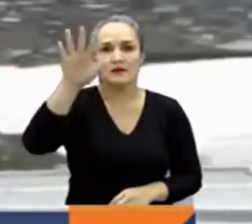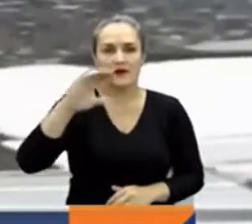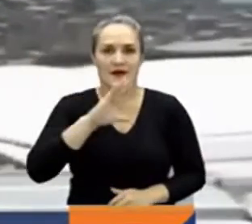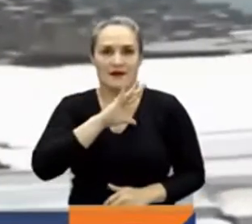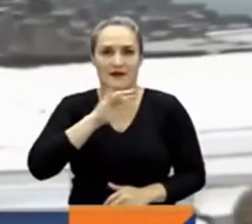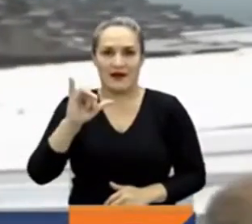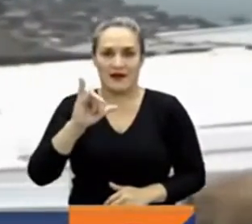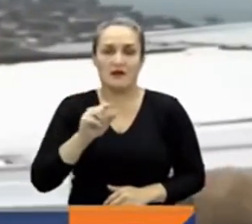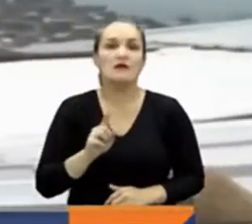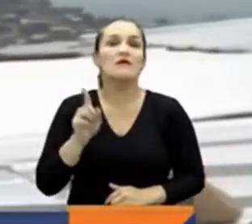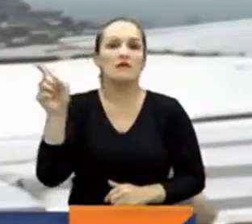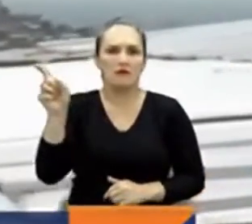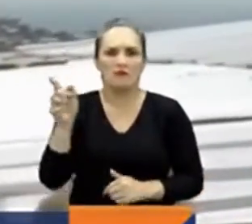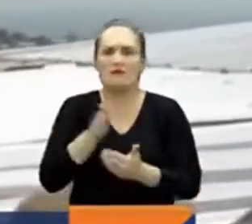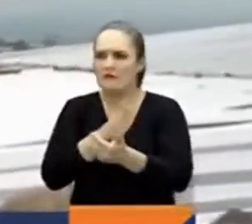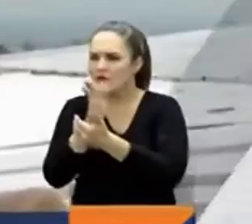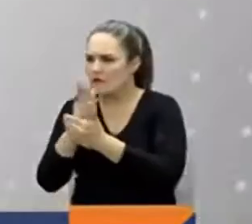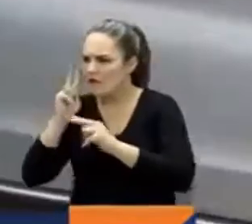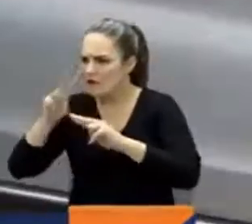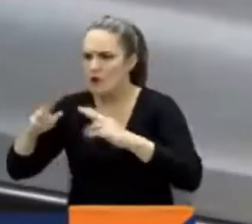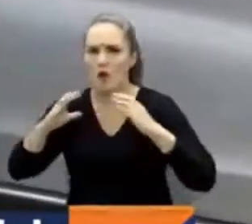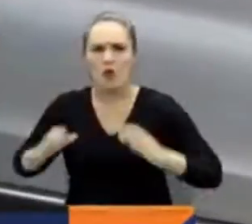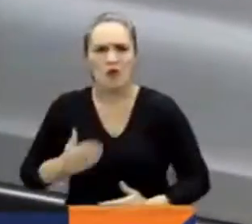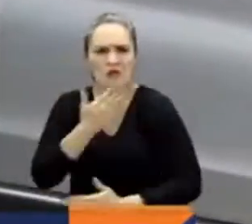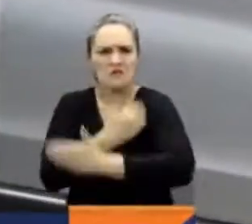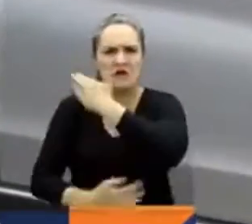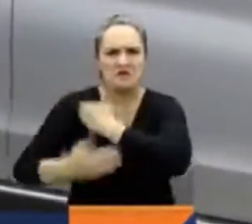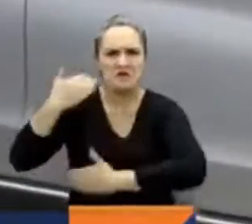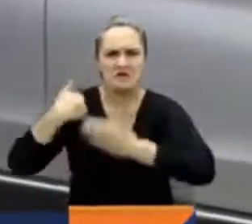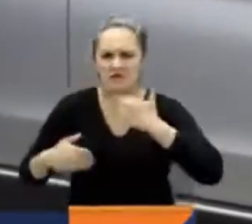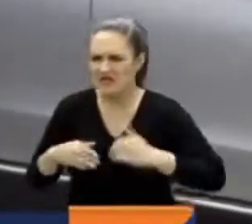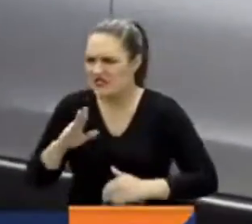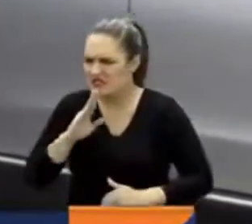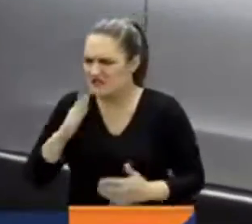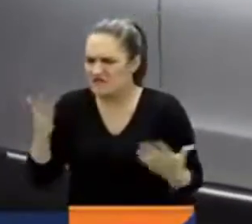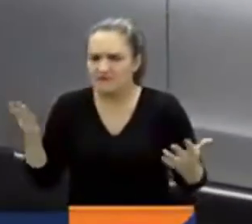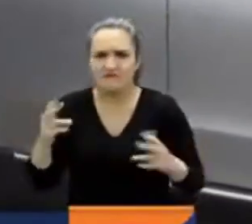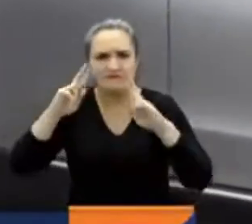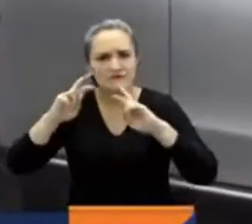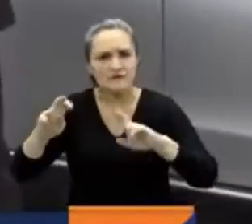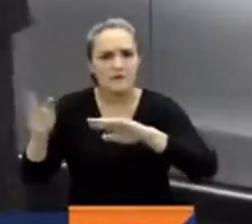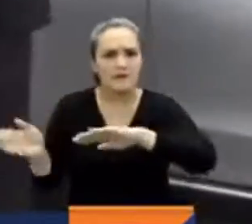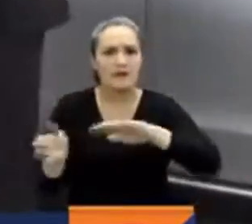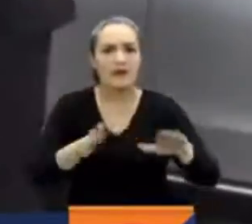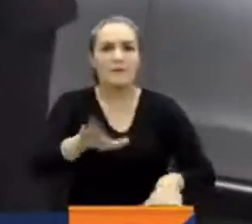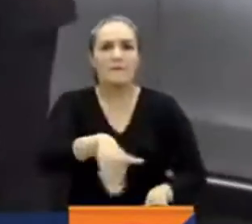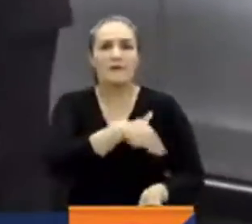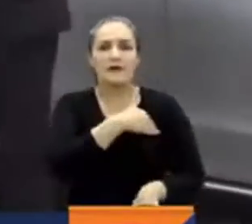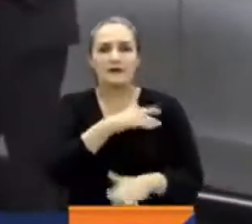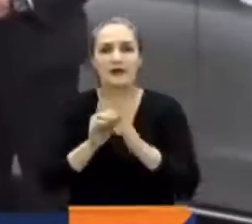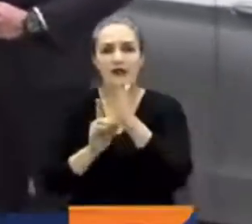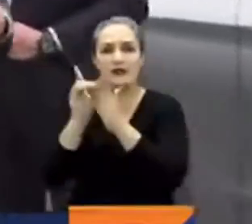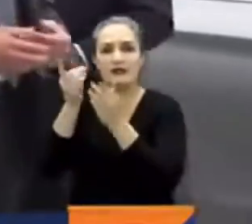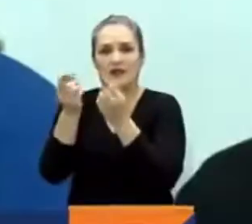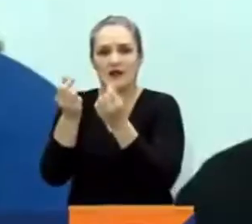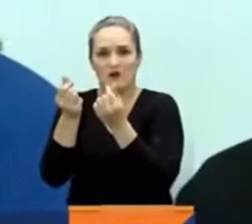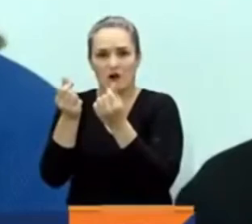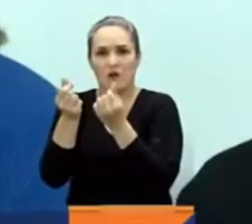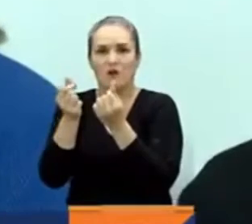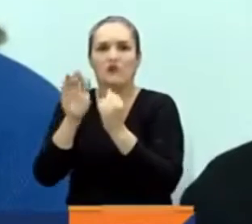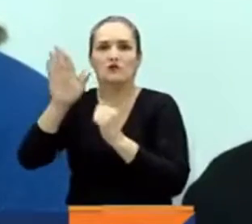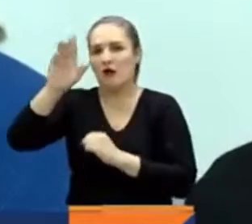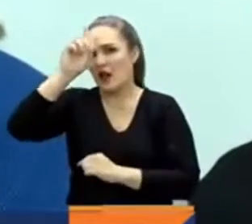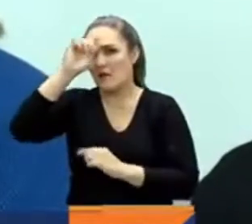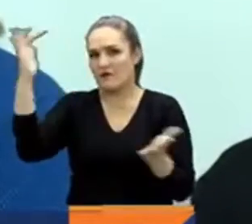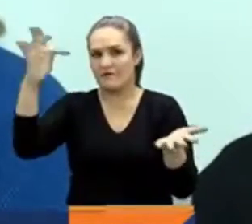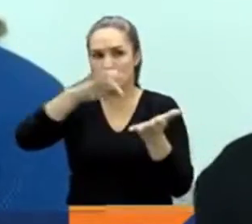investigan para identificar a la víctima. La ministra de Cooperación Económica y Desarrollo de Alemania visita Bogotá. Ya